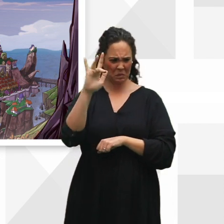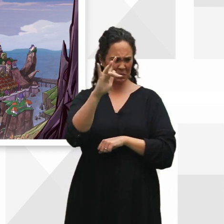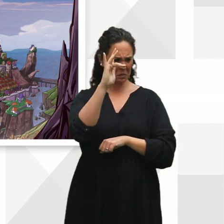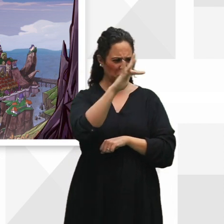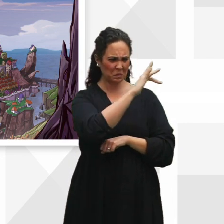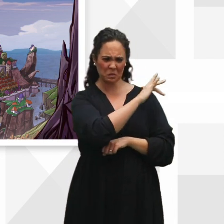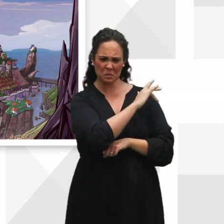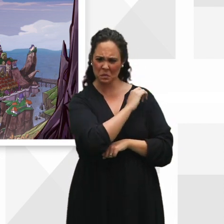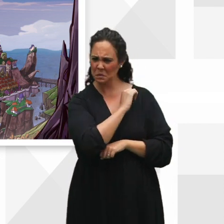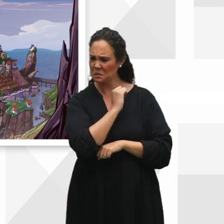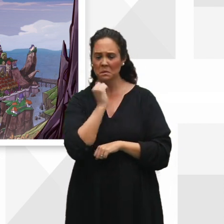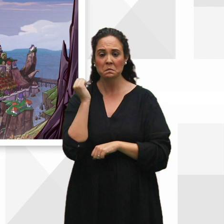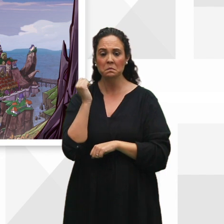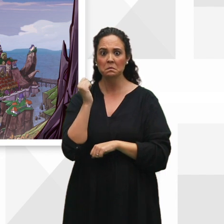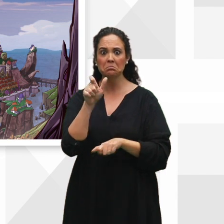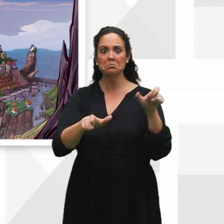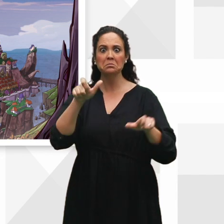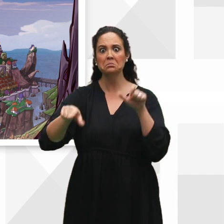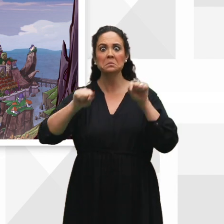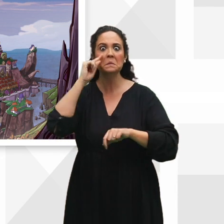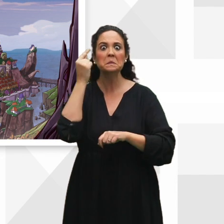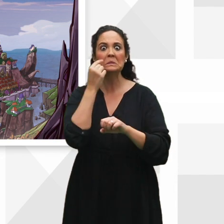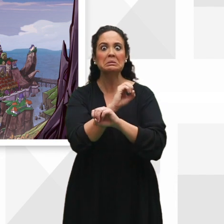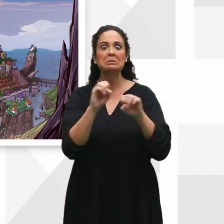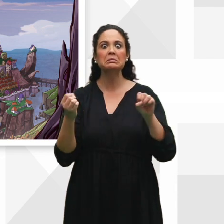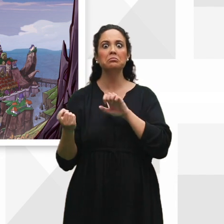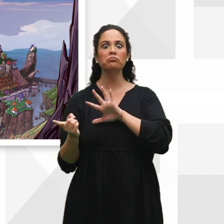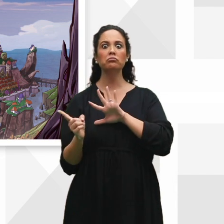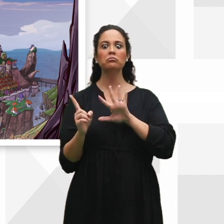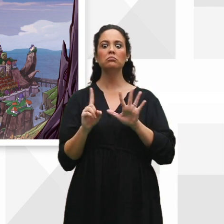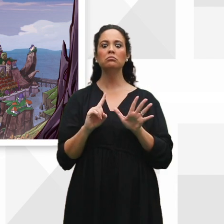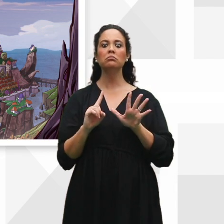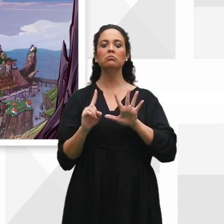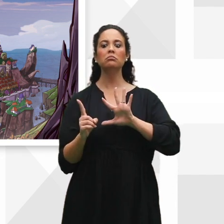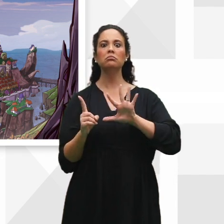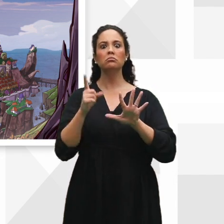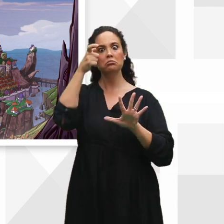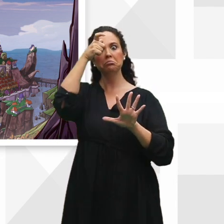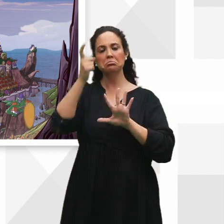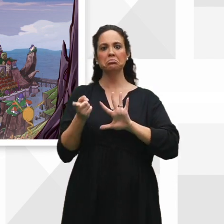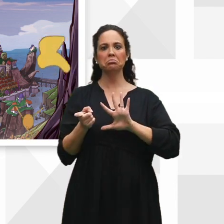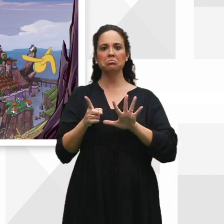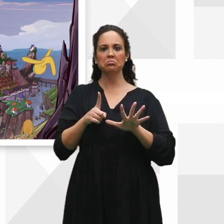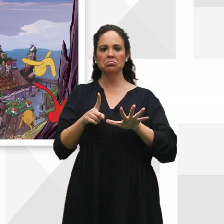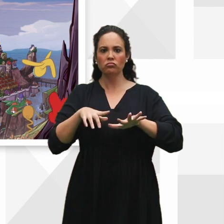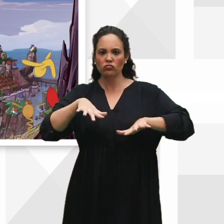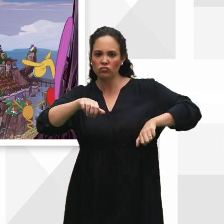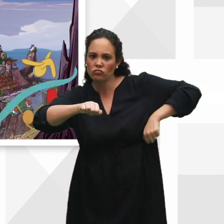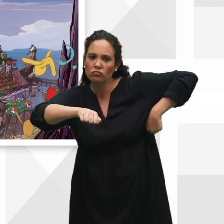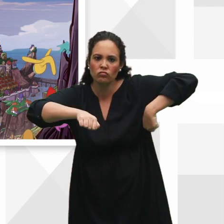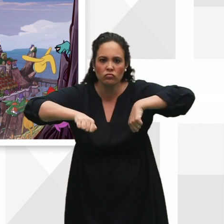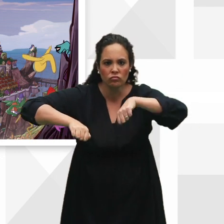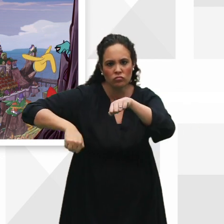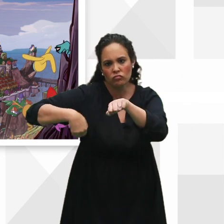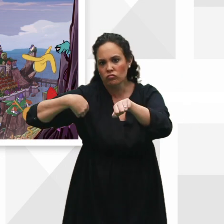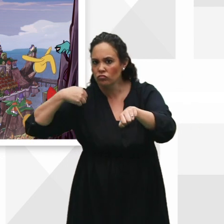sin que nadie se cerciorase, comenzaron a dirigirse al pueblo, arrastrándose, votando y